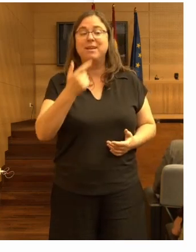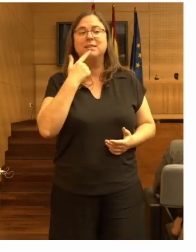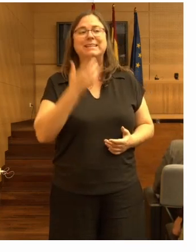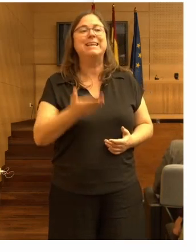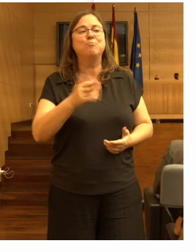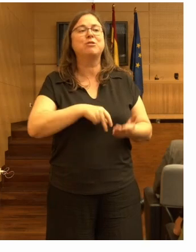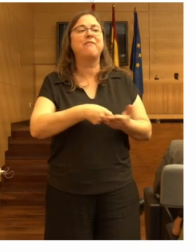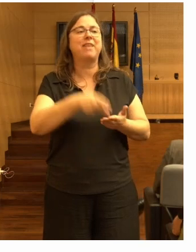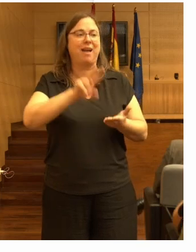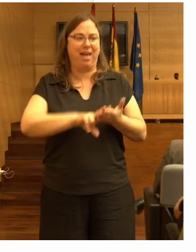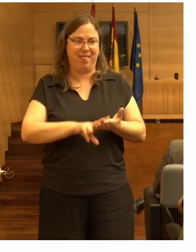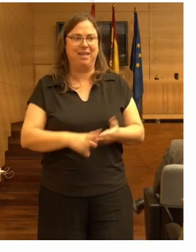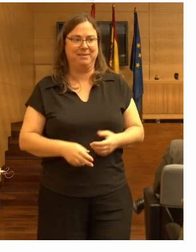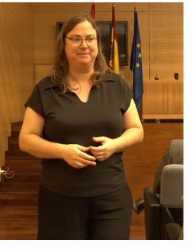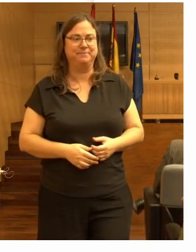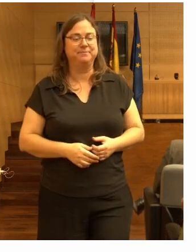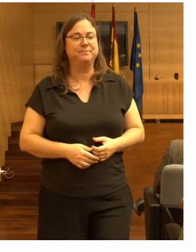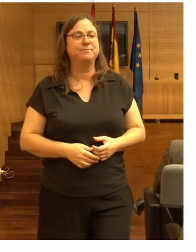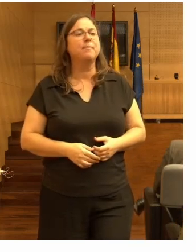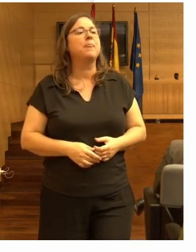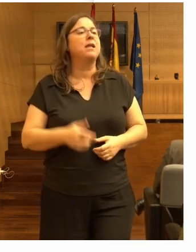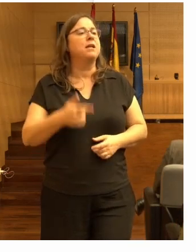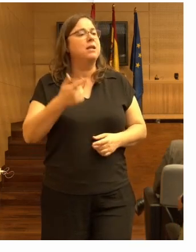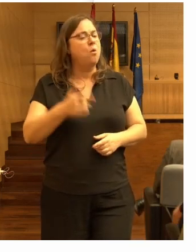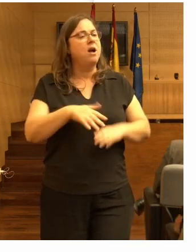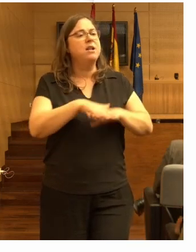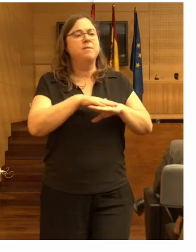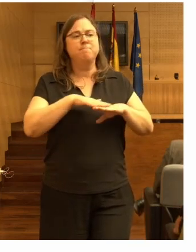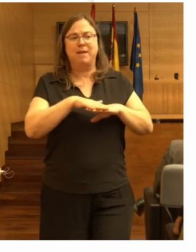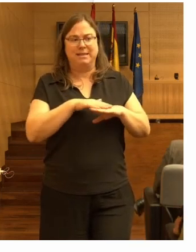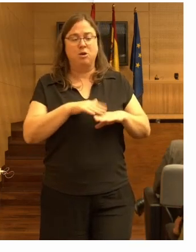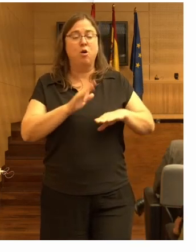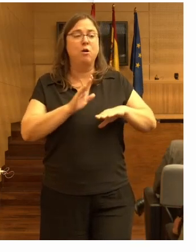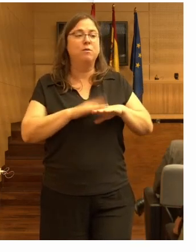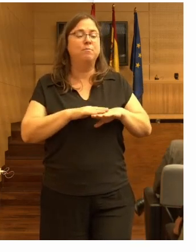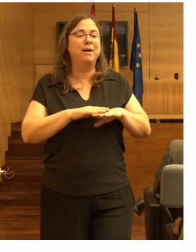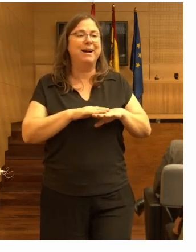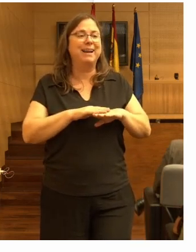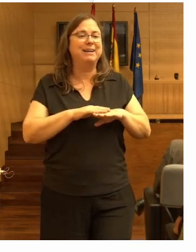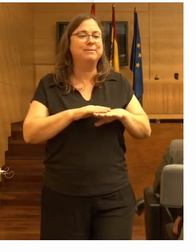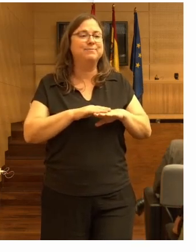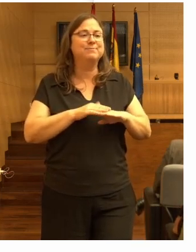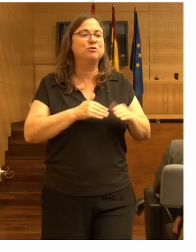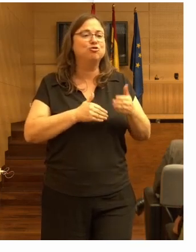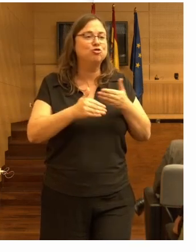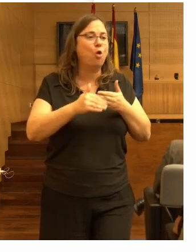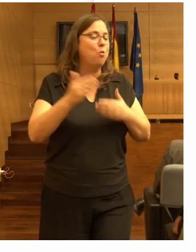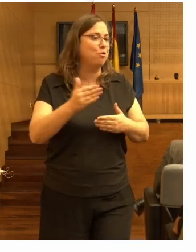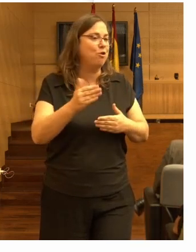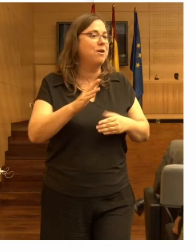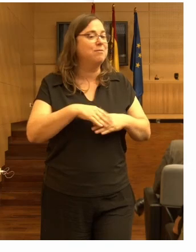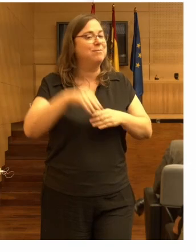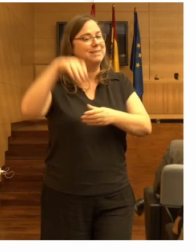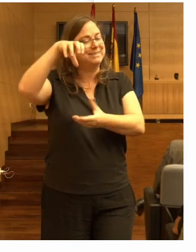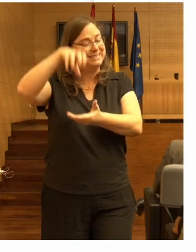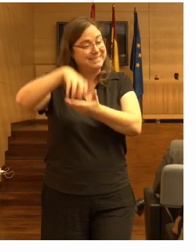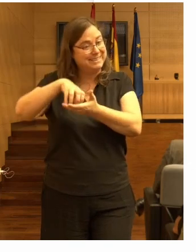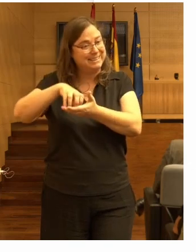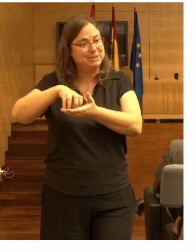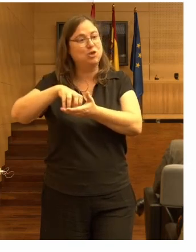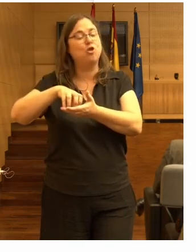importantes son un componente esencial de la prevención de todo esto en las residencias